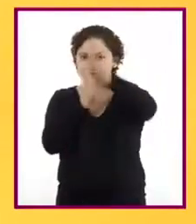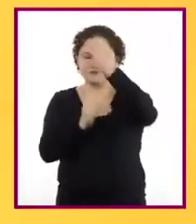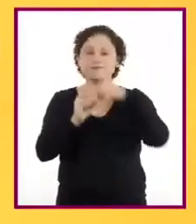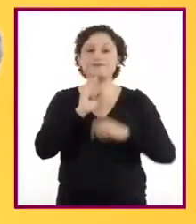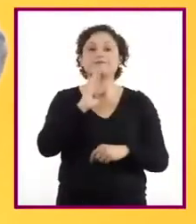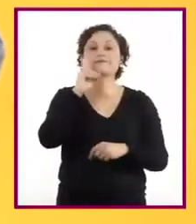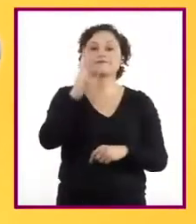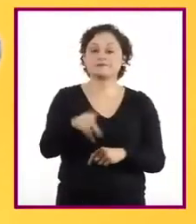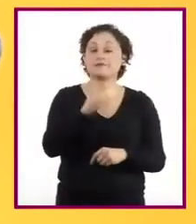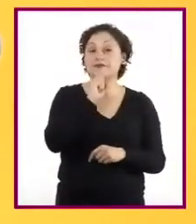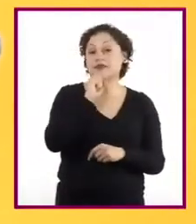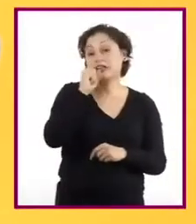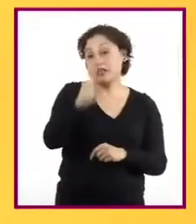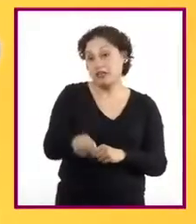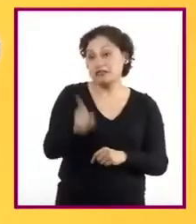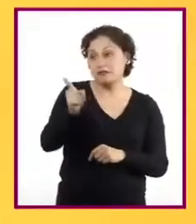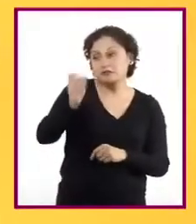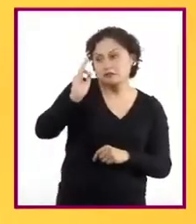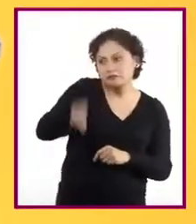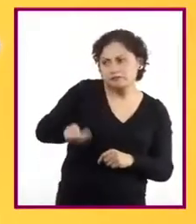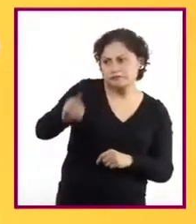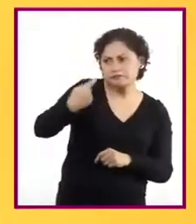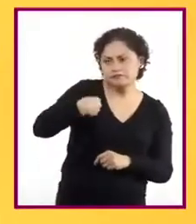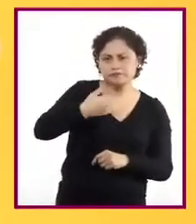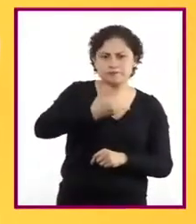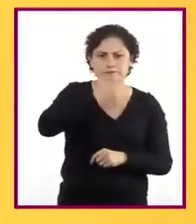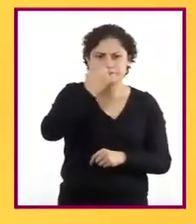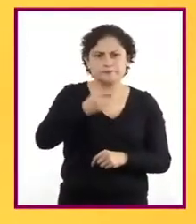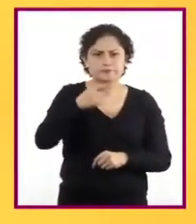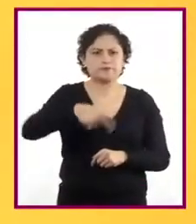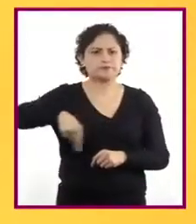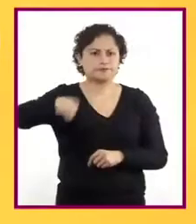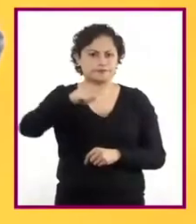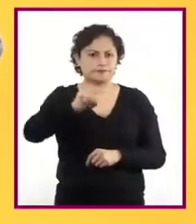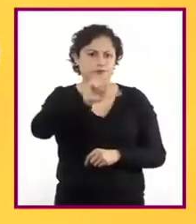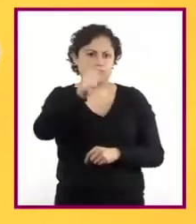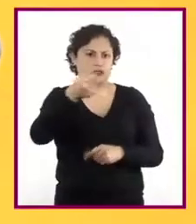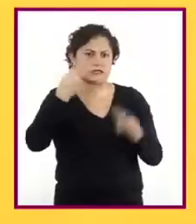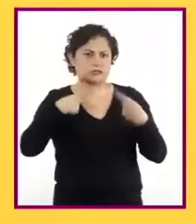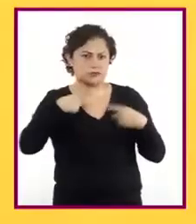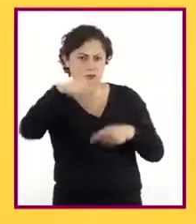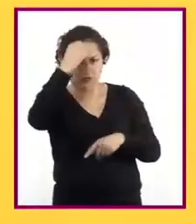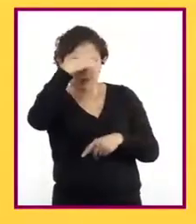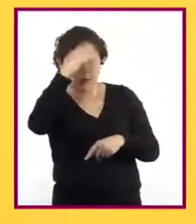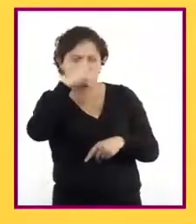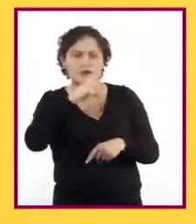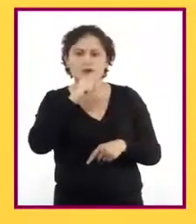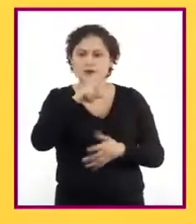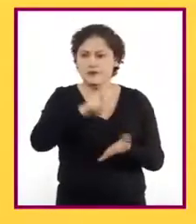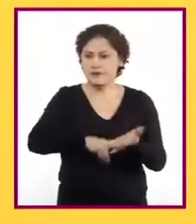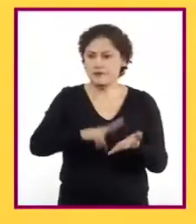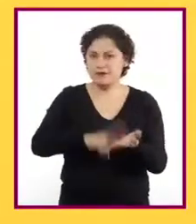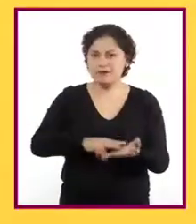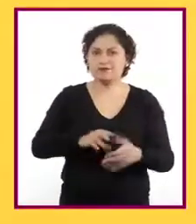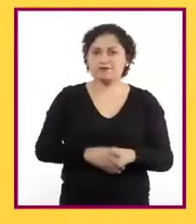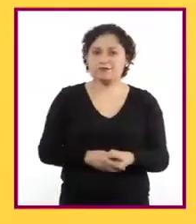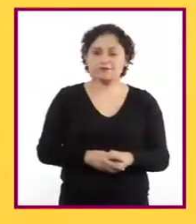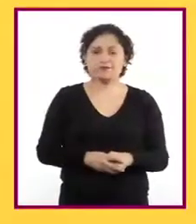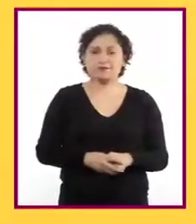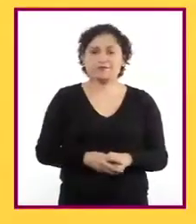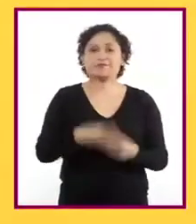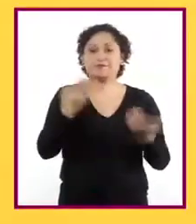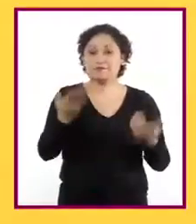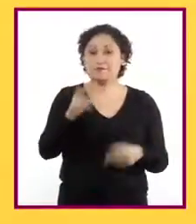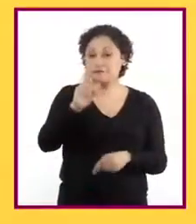como de ofrecer y aceptar la crítica de otras personas sobre lo que han escrito. Si recuerdan, uno de los aspectos